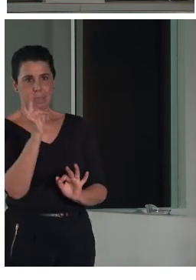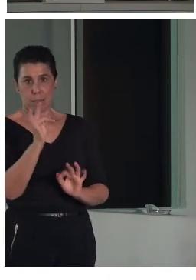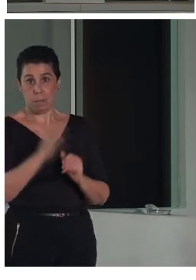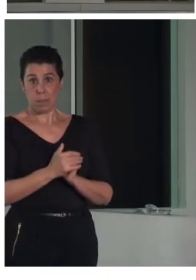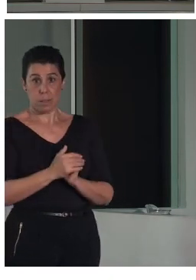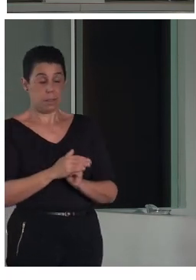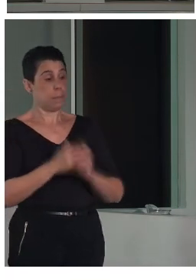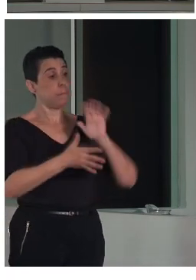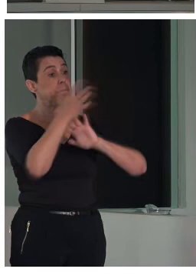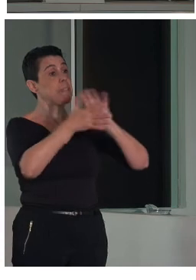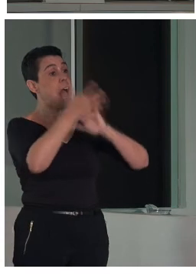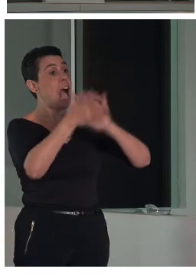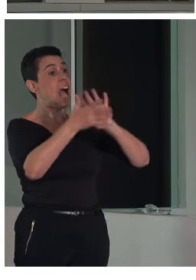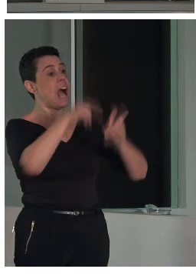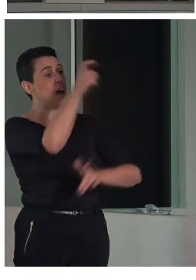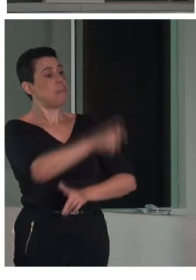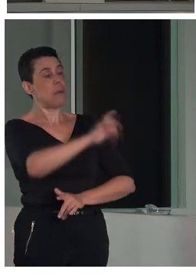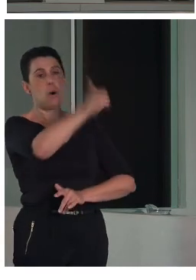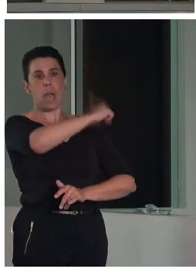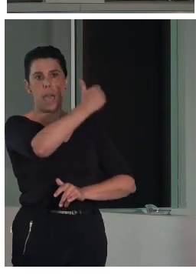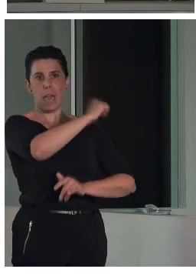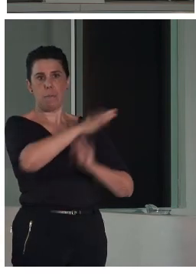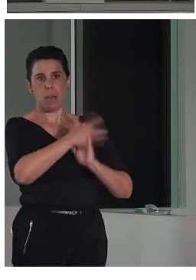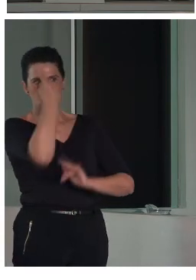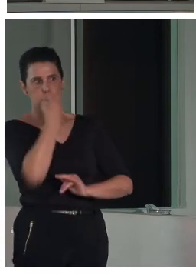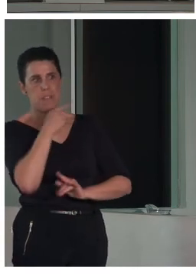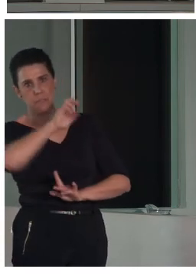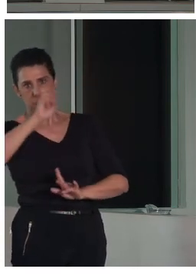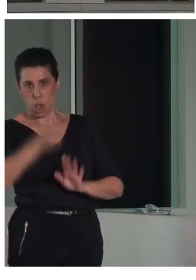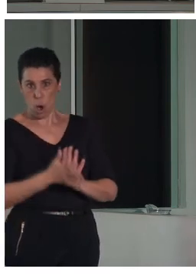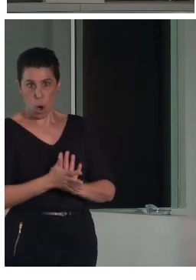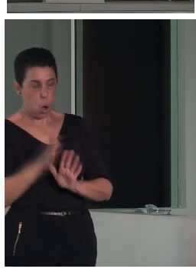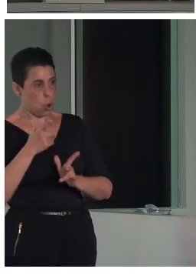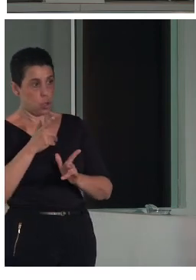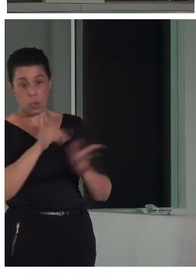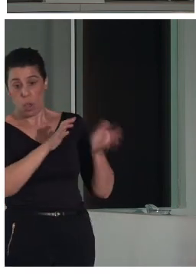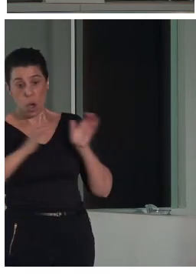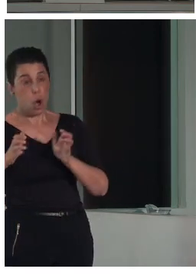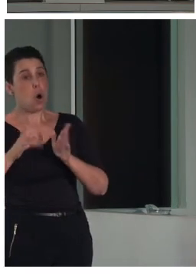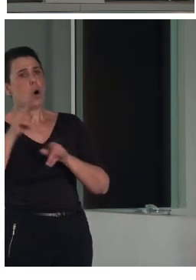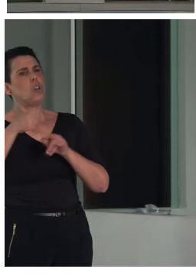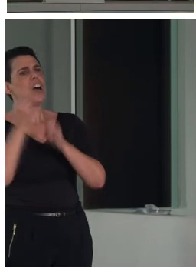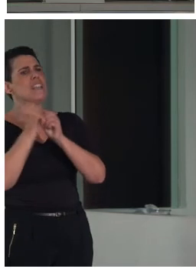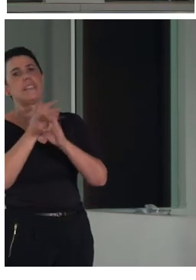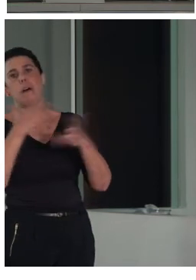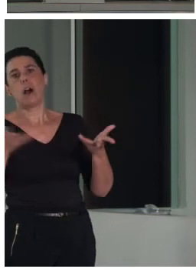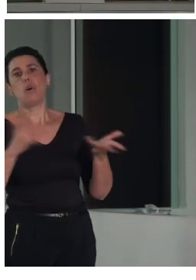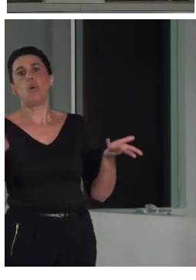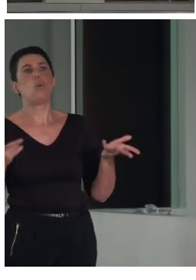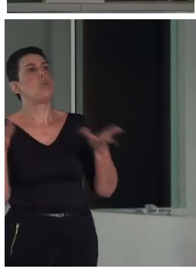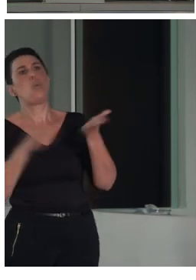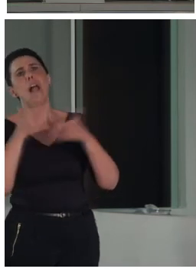evaluadores el otro perfil para las personas que trabajan en procesos como el que hemos visto de planos también hacemos